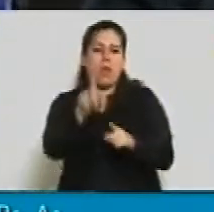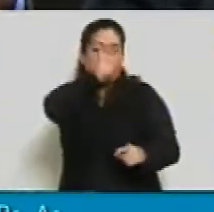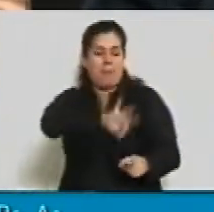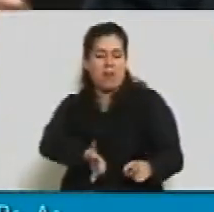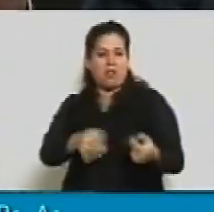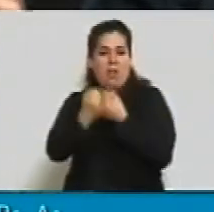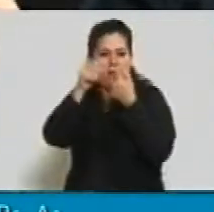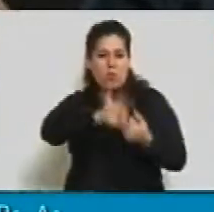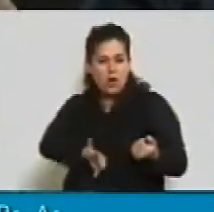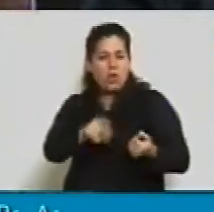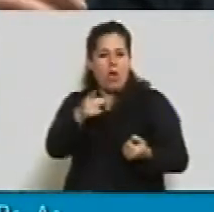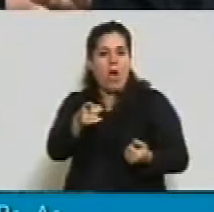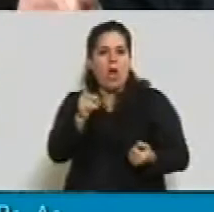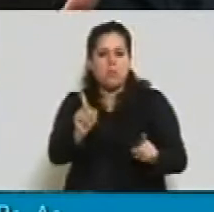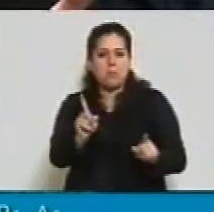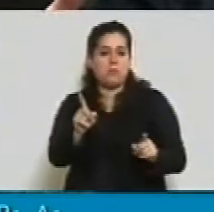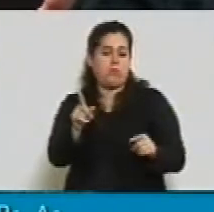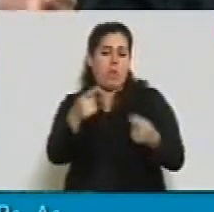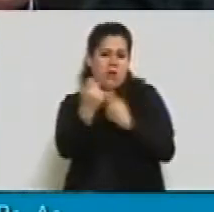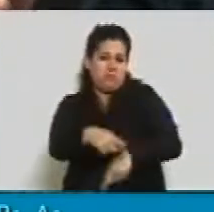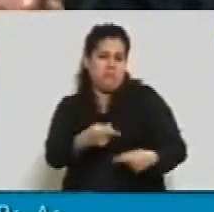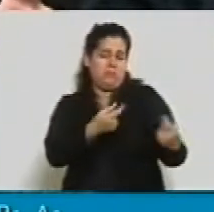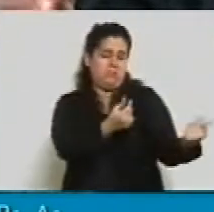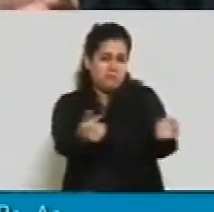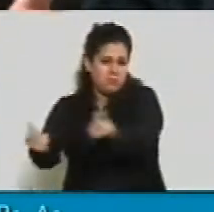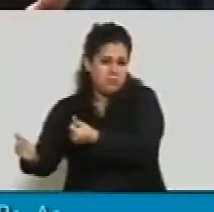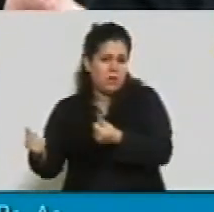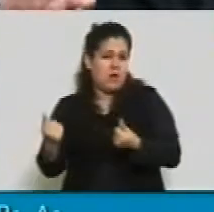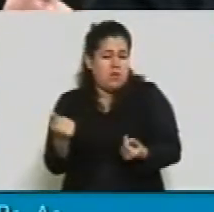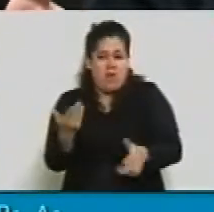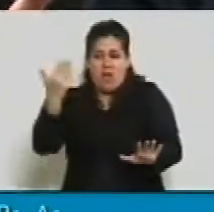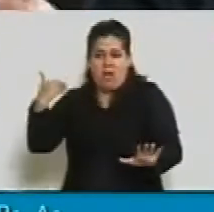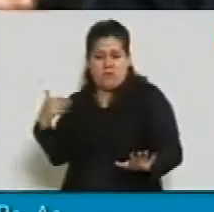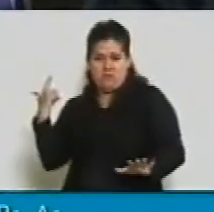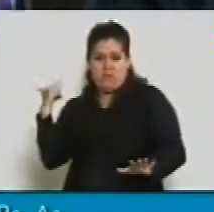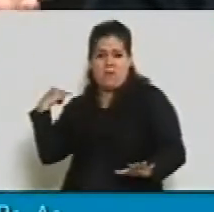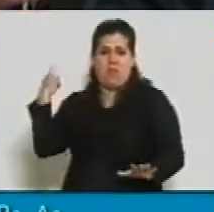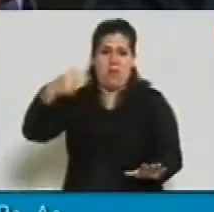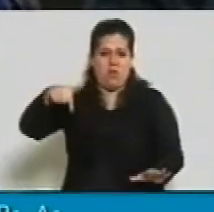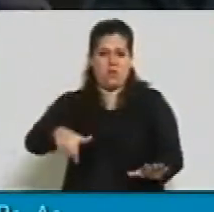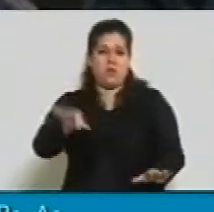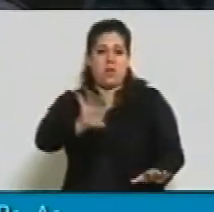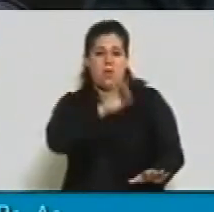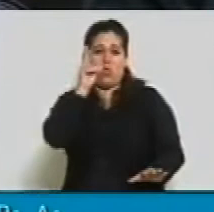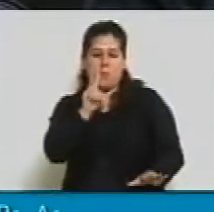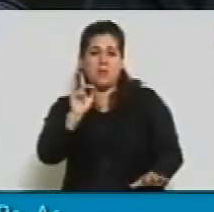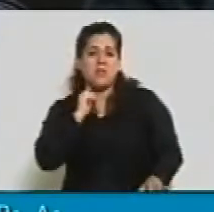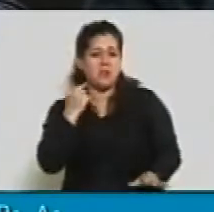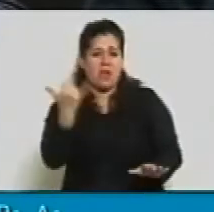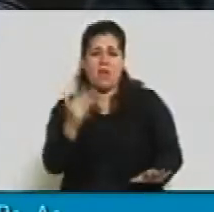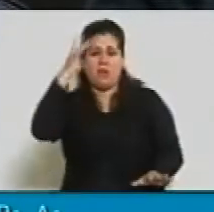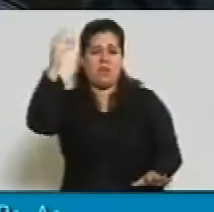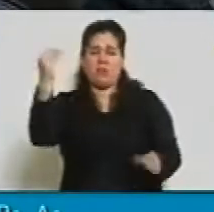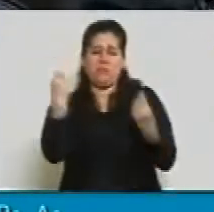le permitió acceder a un enorme mercado de consumo, como pocas veces se vio en la Argentina, el 2013 marca récord de